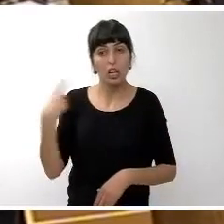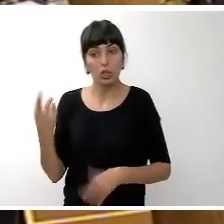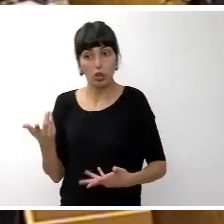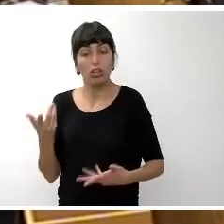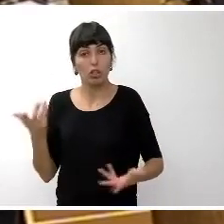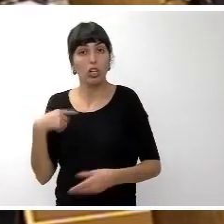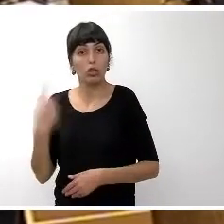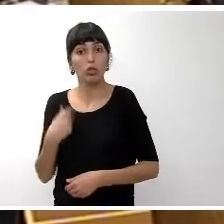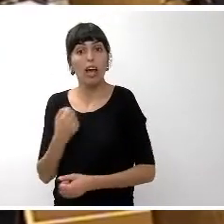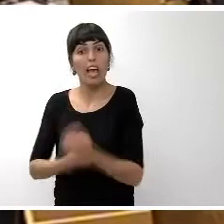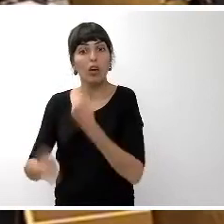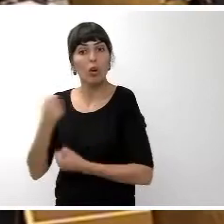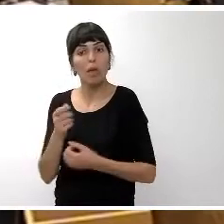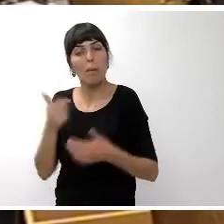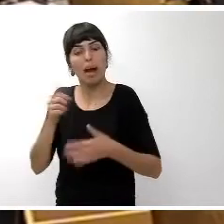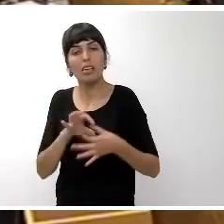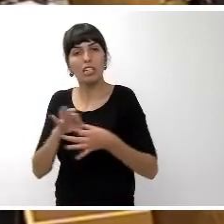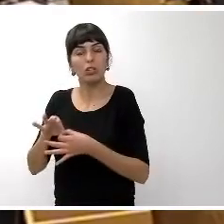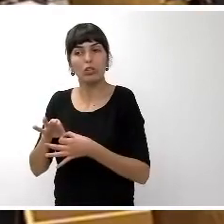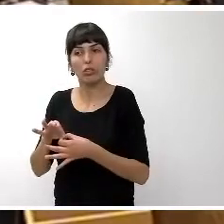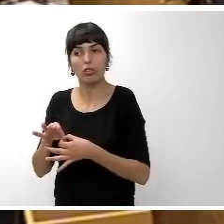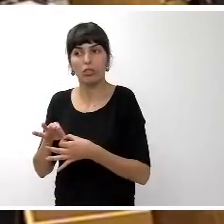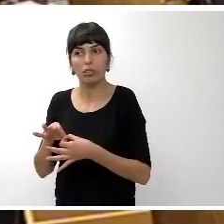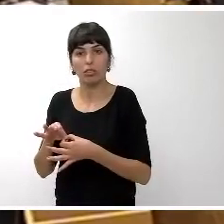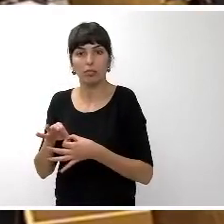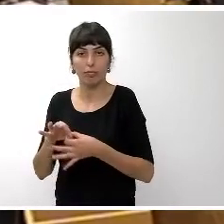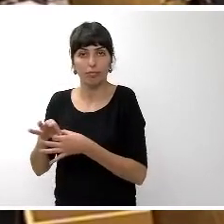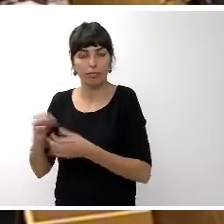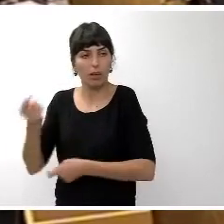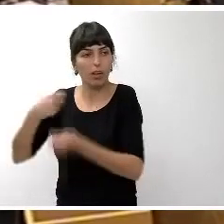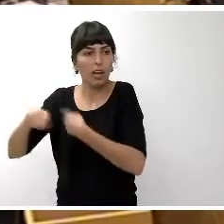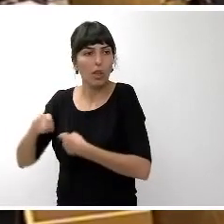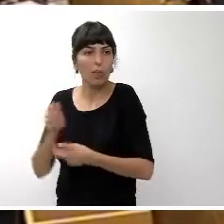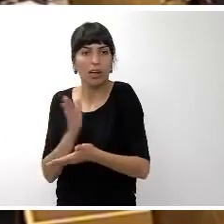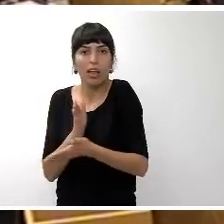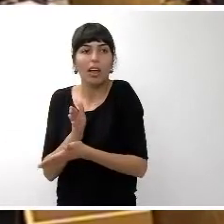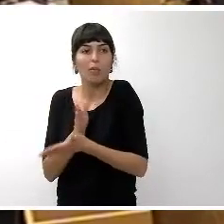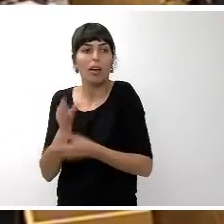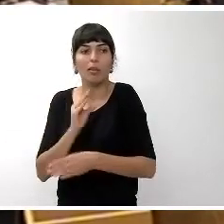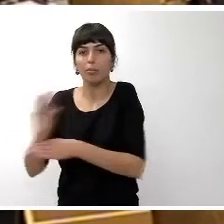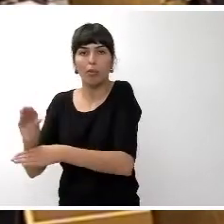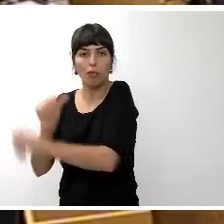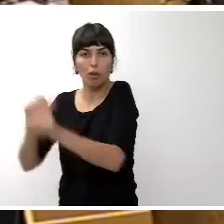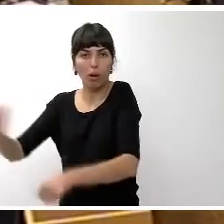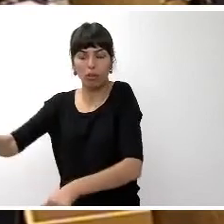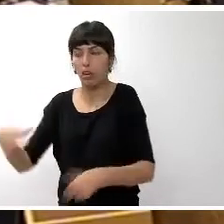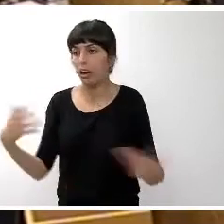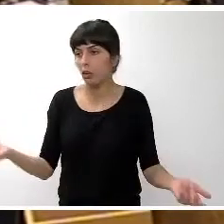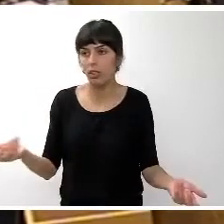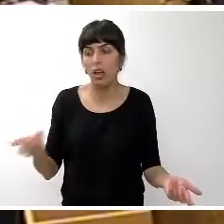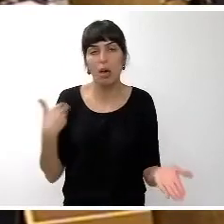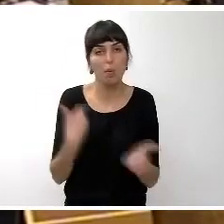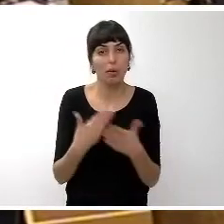economías que están siendo vinculadas al mismo de otra forma por lo tanto nuestra oferta puesta sobre la mesa